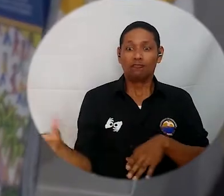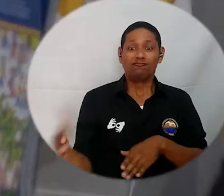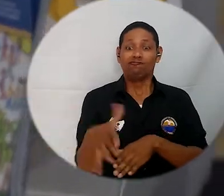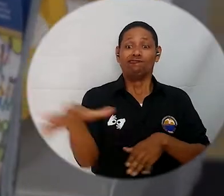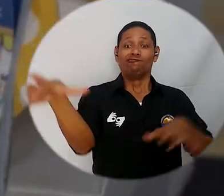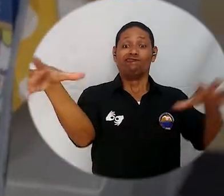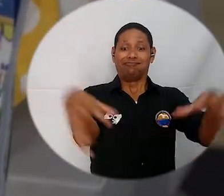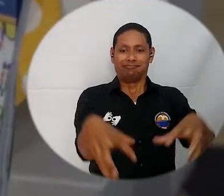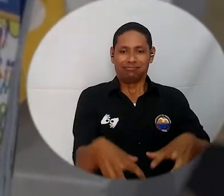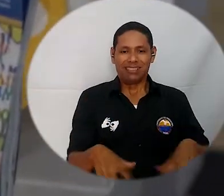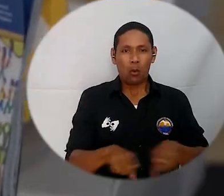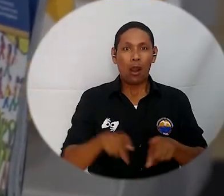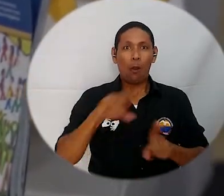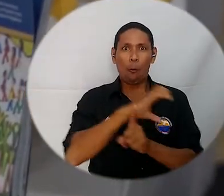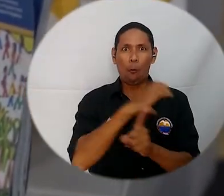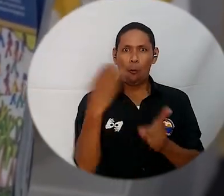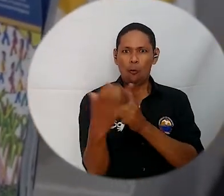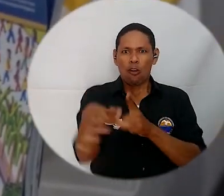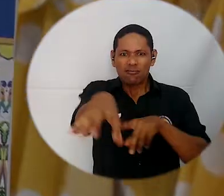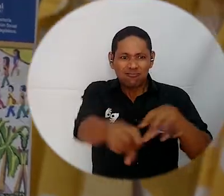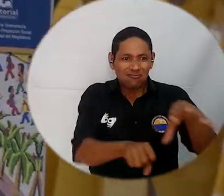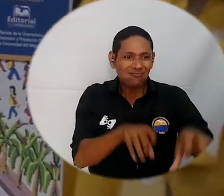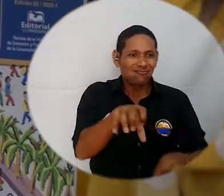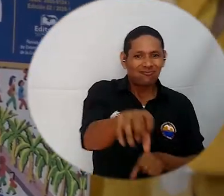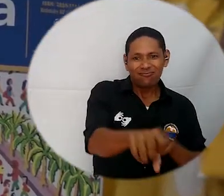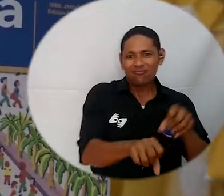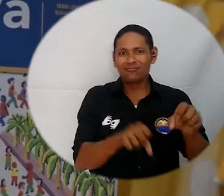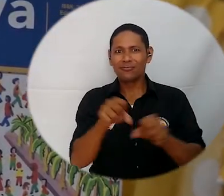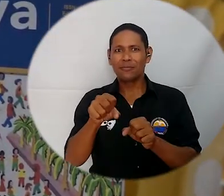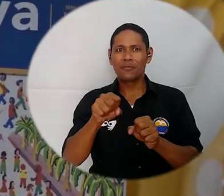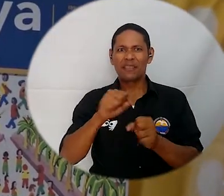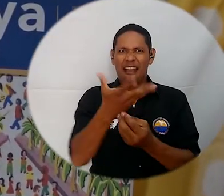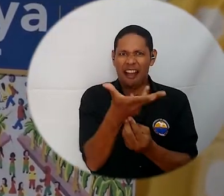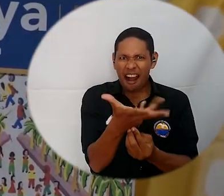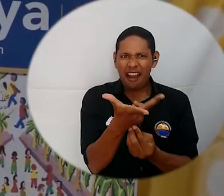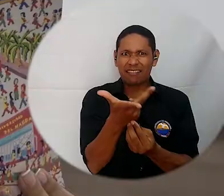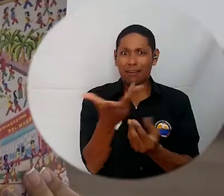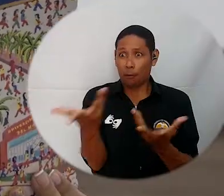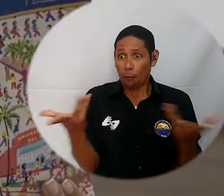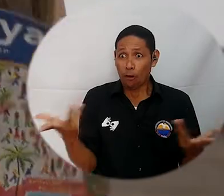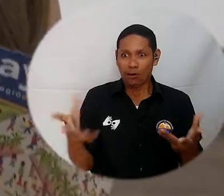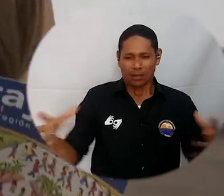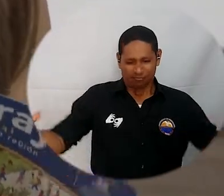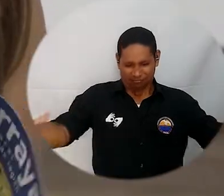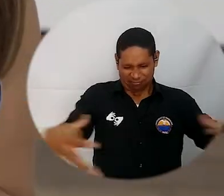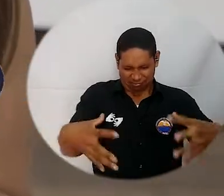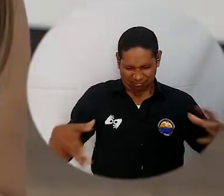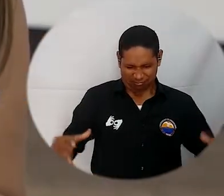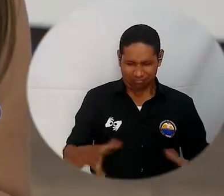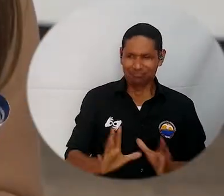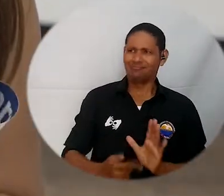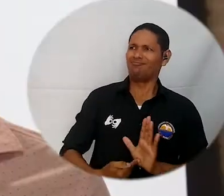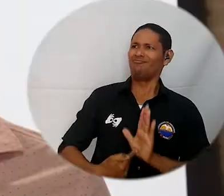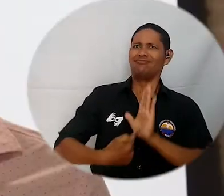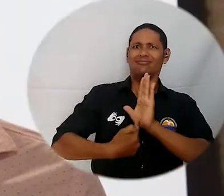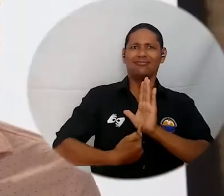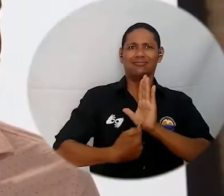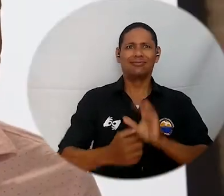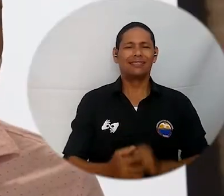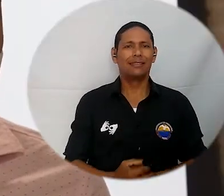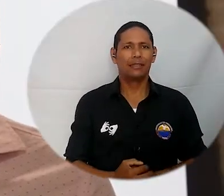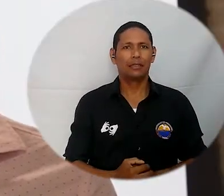cultural, digamos, para todo el Caribe colombiano y que logre, digamos, eso, atrapar o reunir, digamos, todas las expresiones culturales,